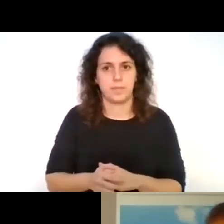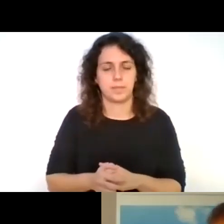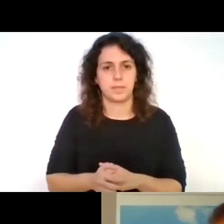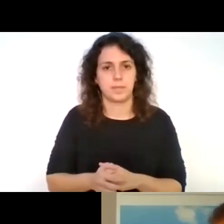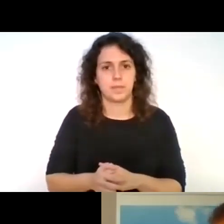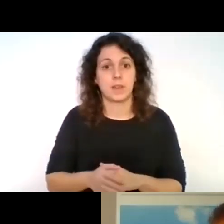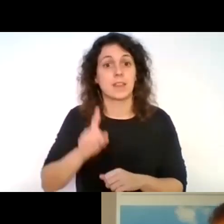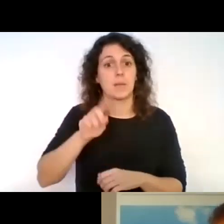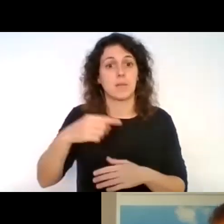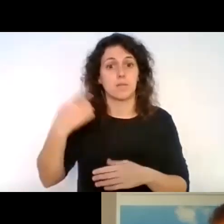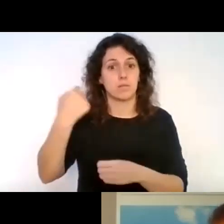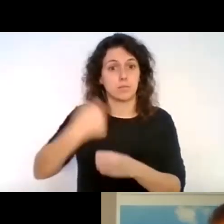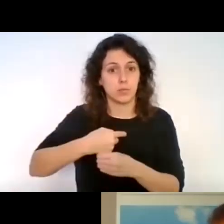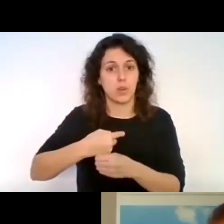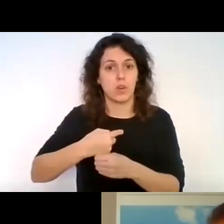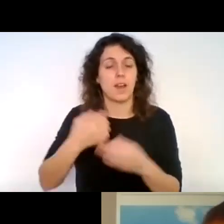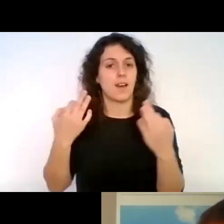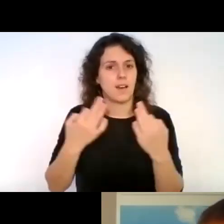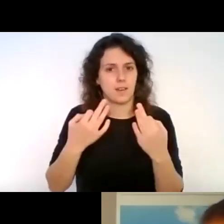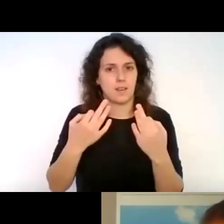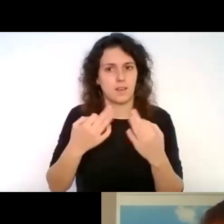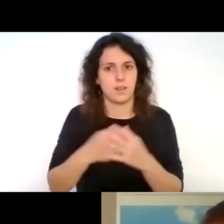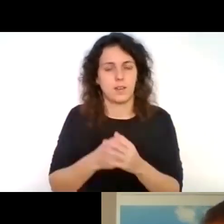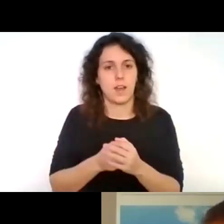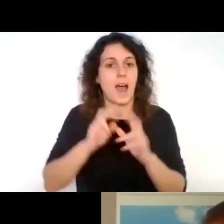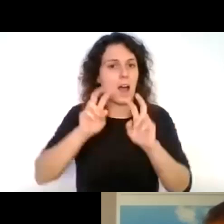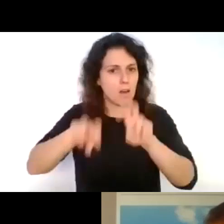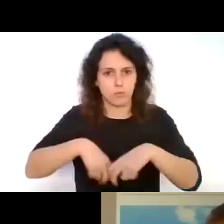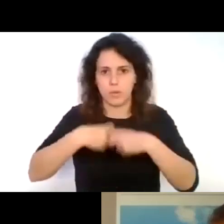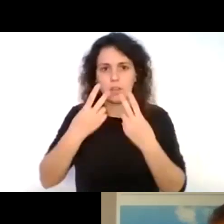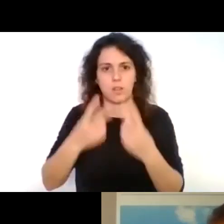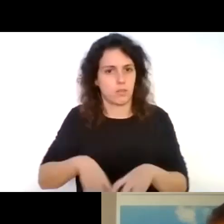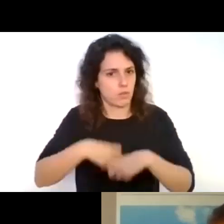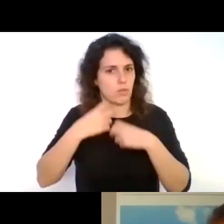obligados también a realizar actualizaciones continuas.